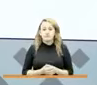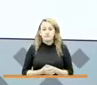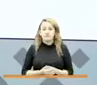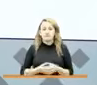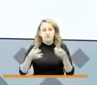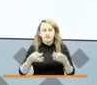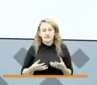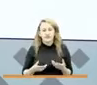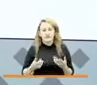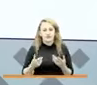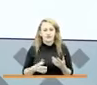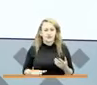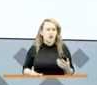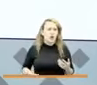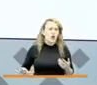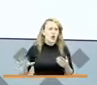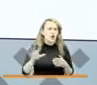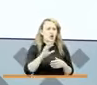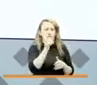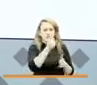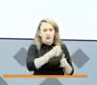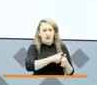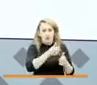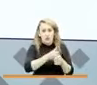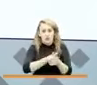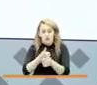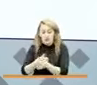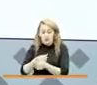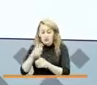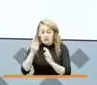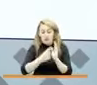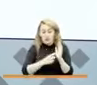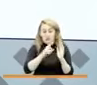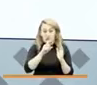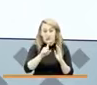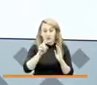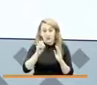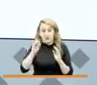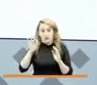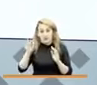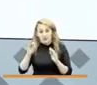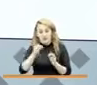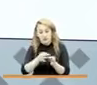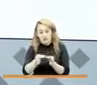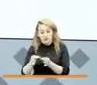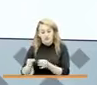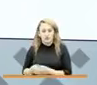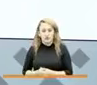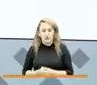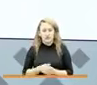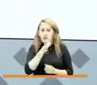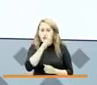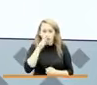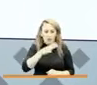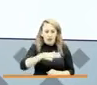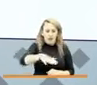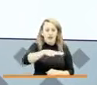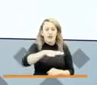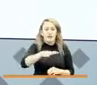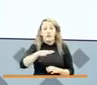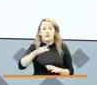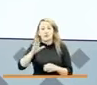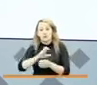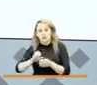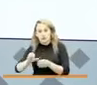a todos y cada uno de los 1.103 municipios de Colombia, a la zona rural, a la zona urbana.